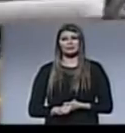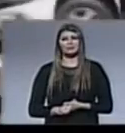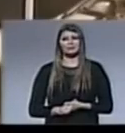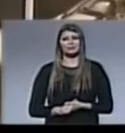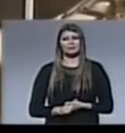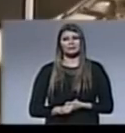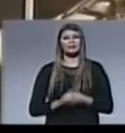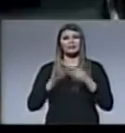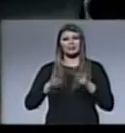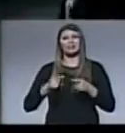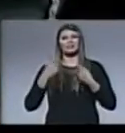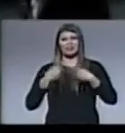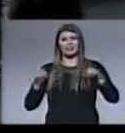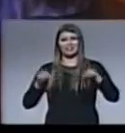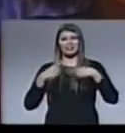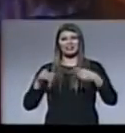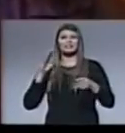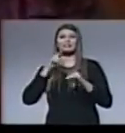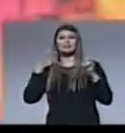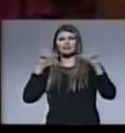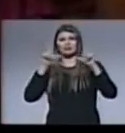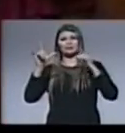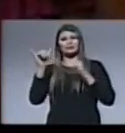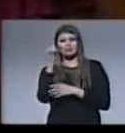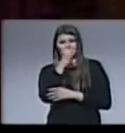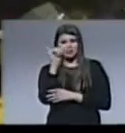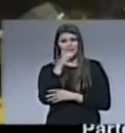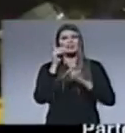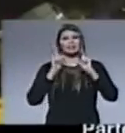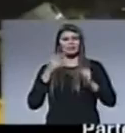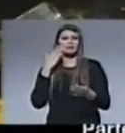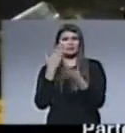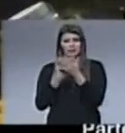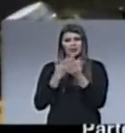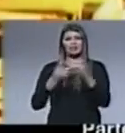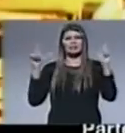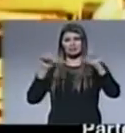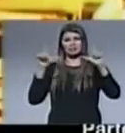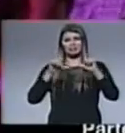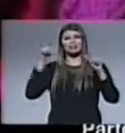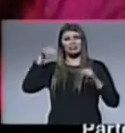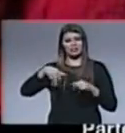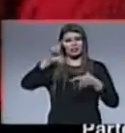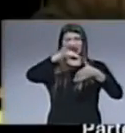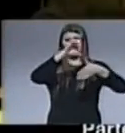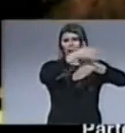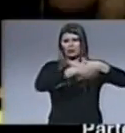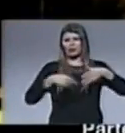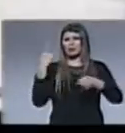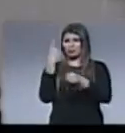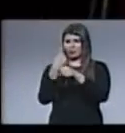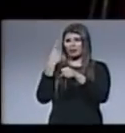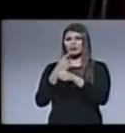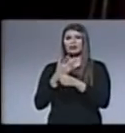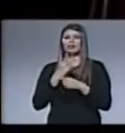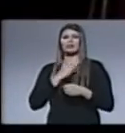y Canción Films va a estar distribuyendo unas películas muy interesantes en los cines de Latinoamérica hablamos primeramente de una película